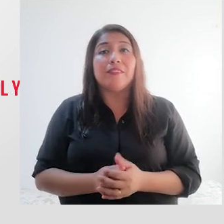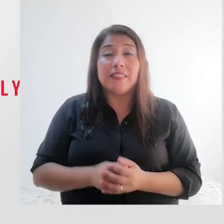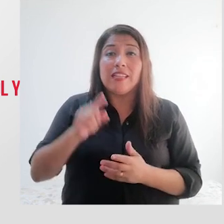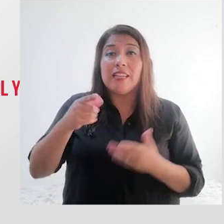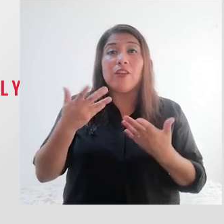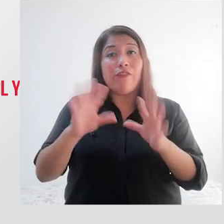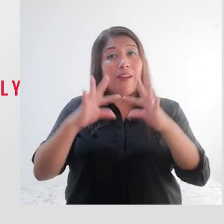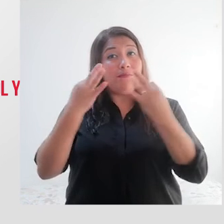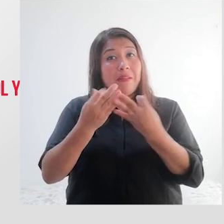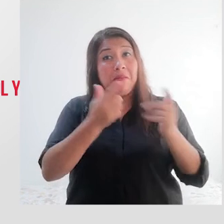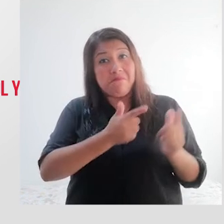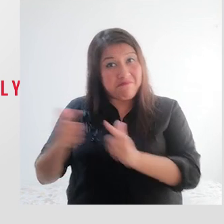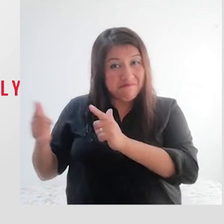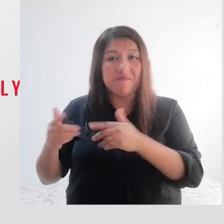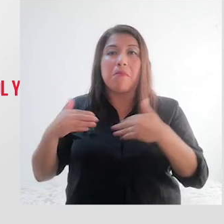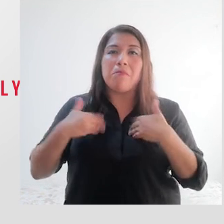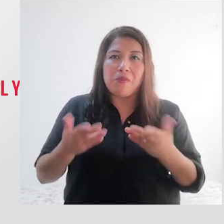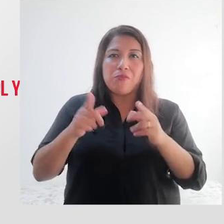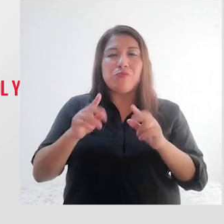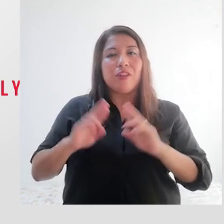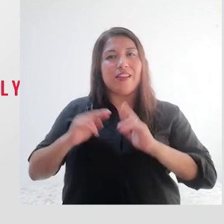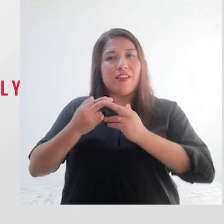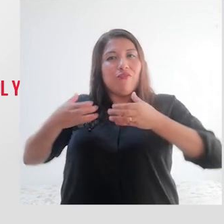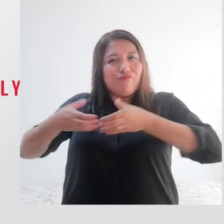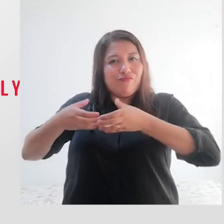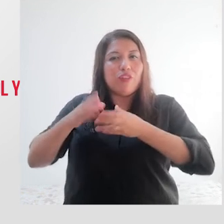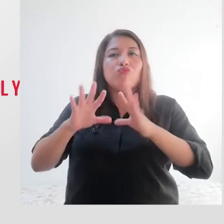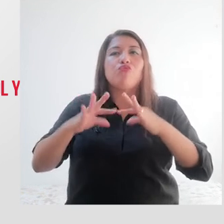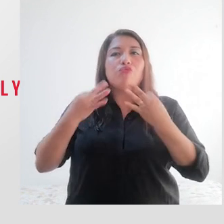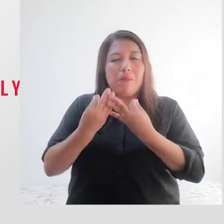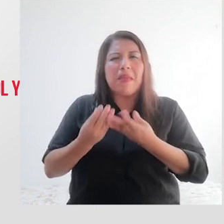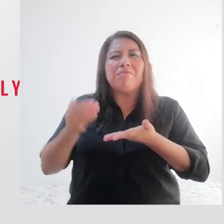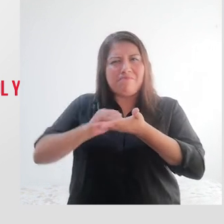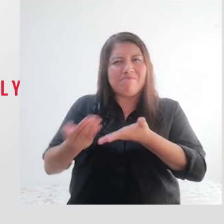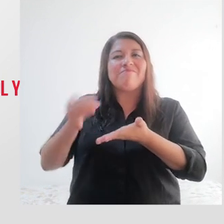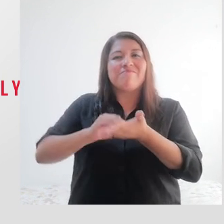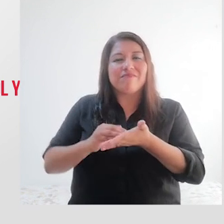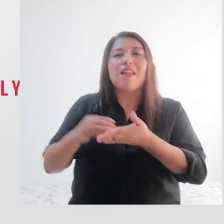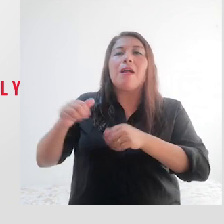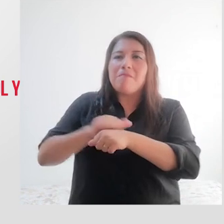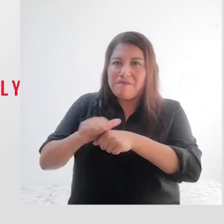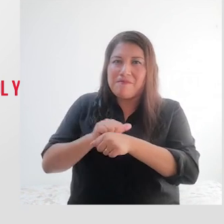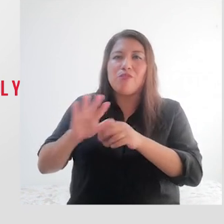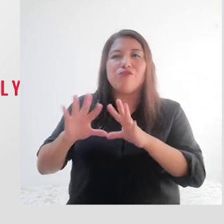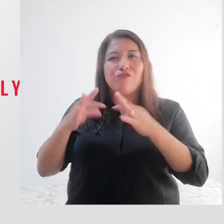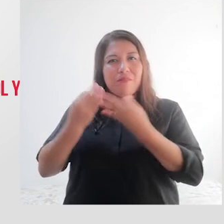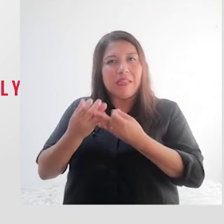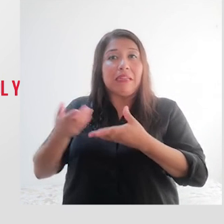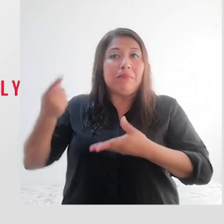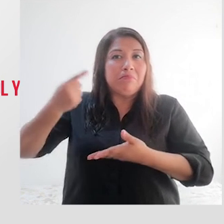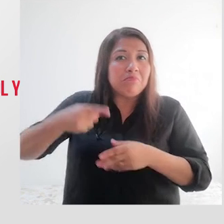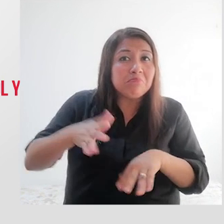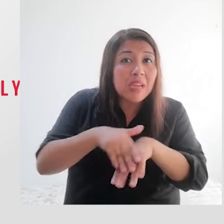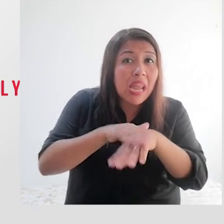de una familia preparada, reúnete con todos los miembros de tu familia y repasa tu plan familiar de emergencia.